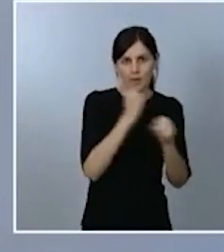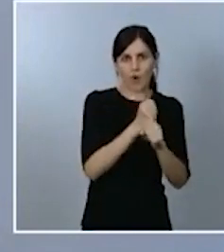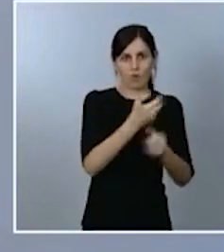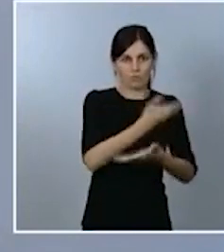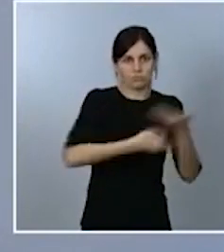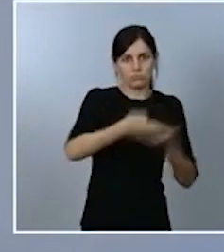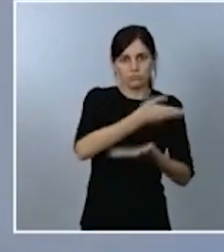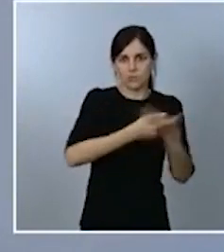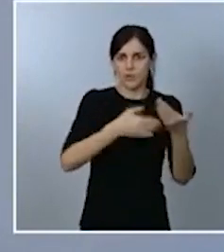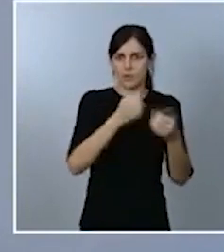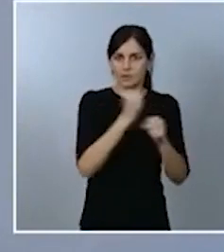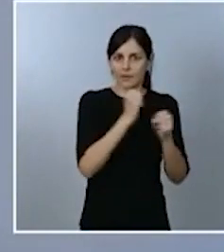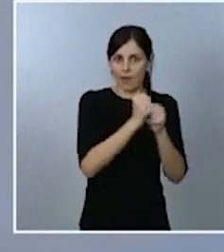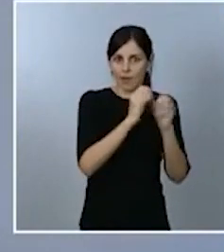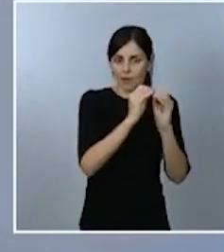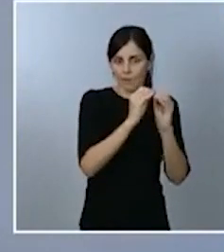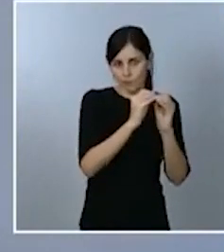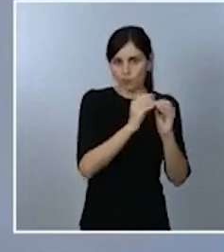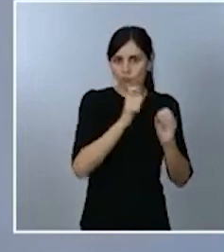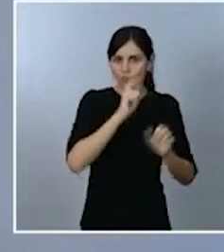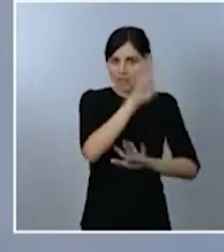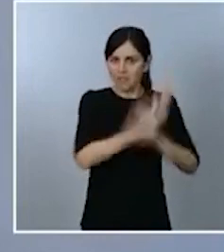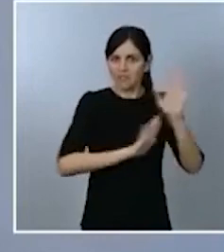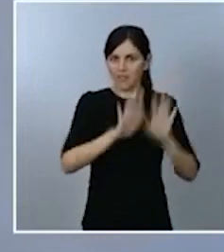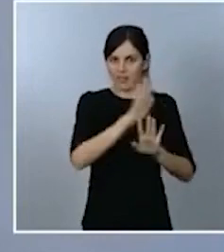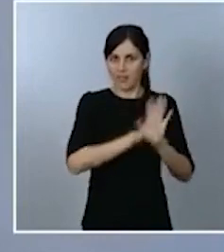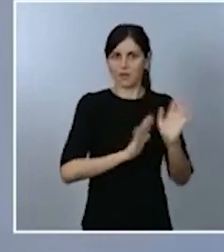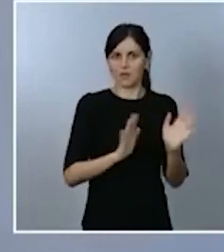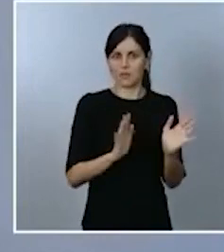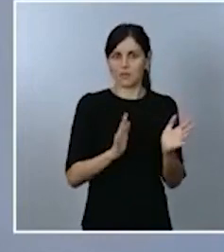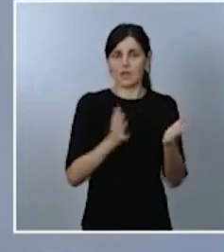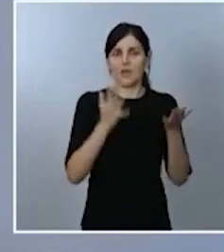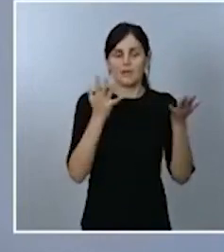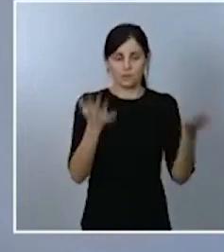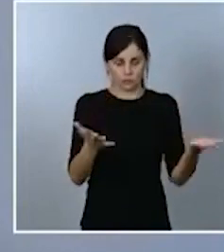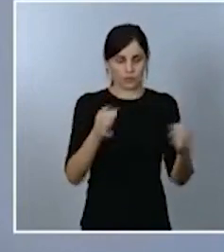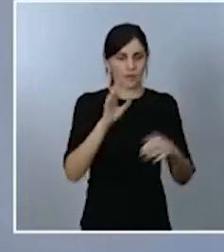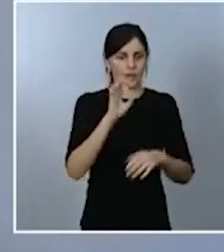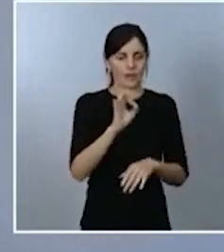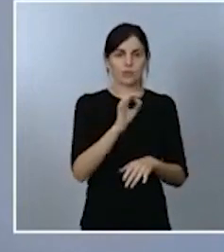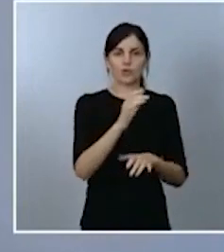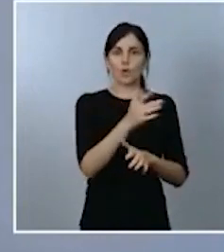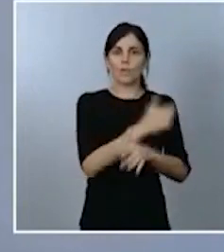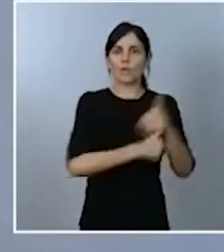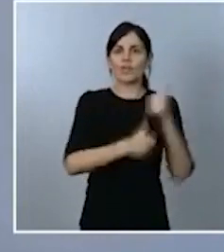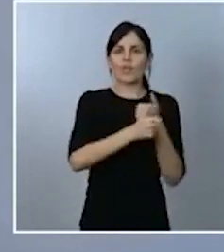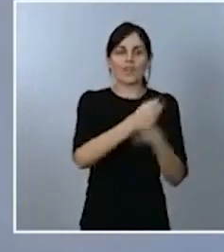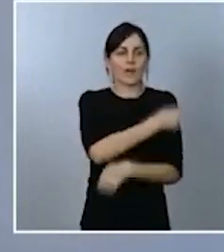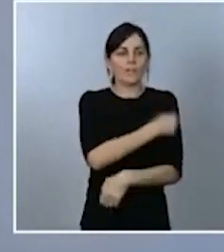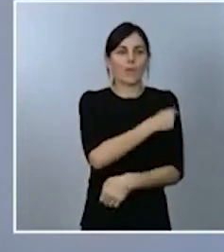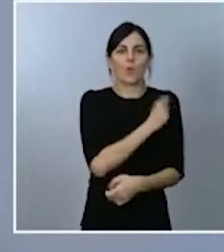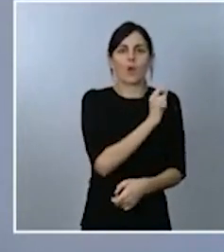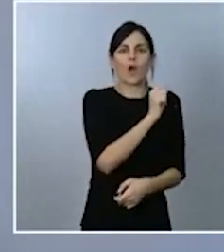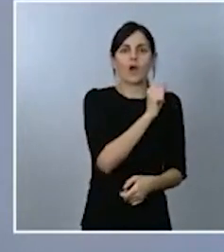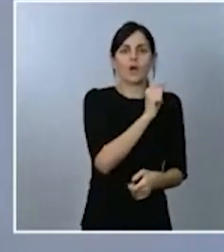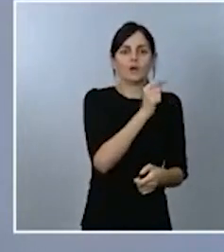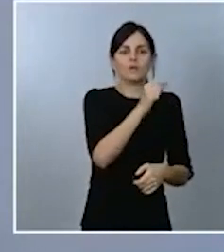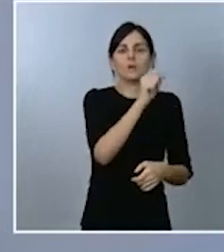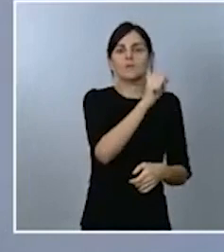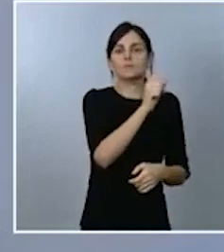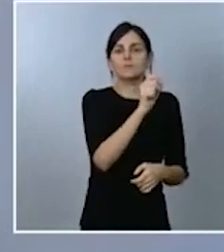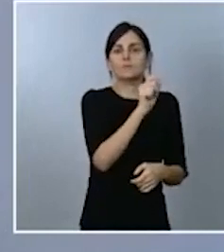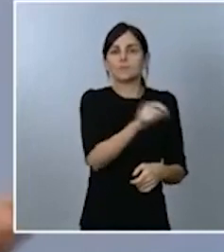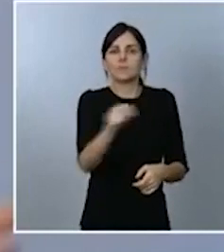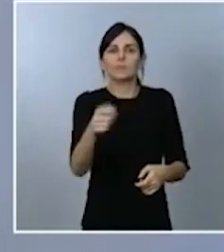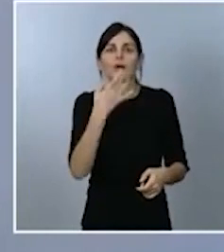determinará a ver se determina por criterios médicos a quien debe corresponder la vacuna